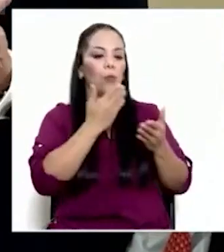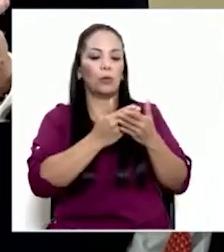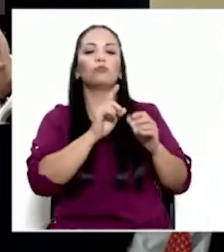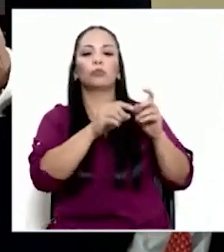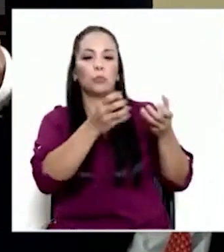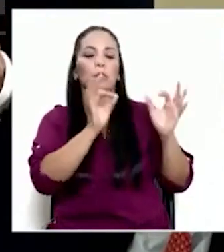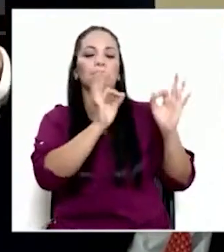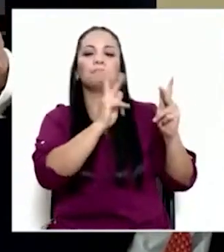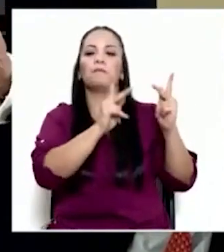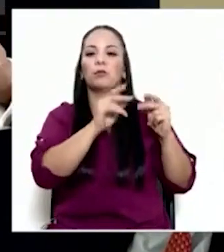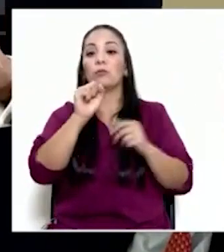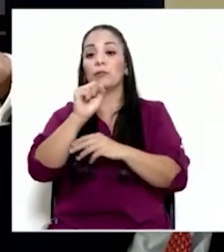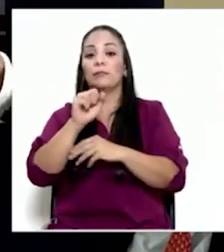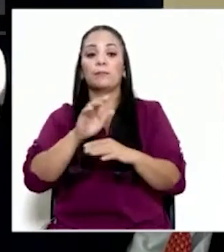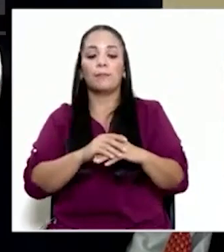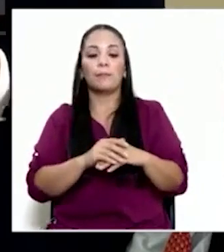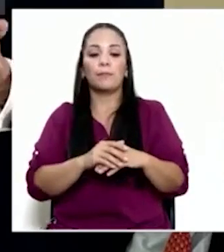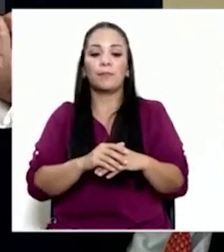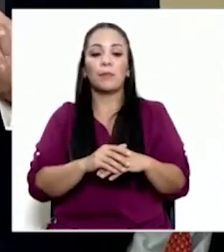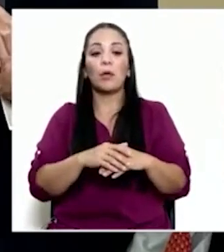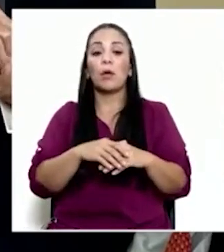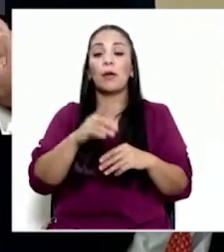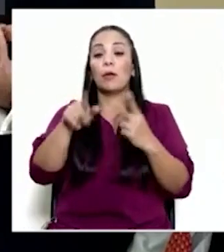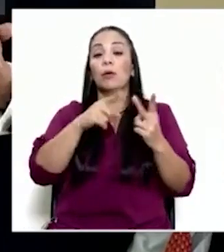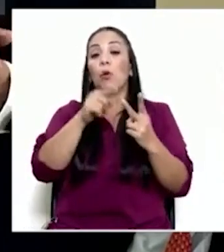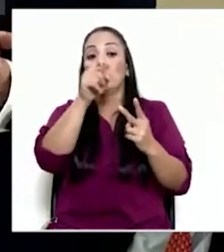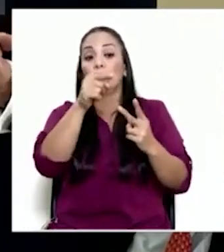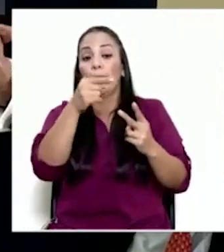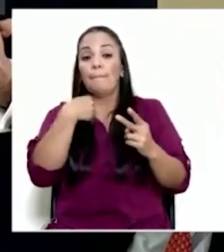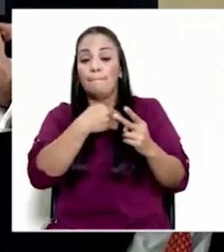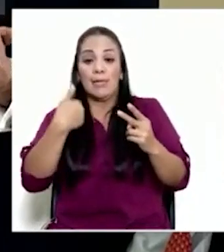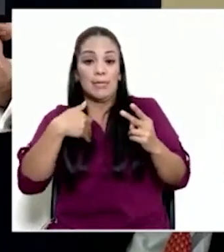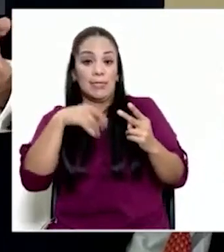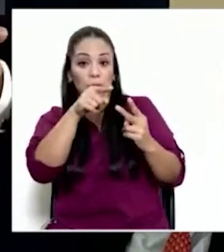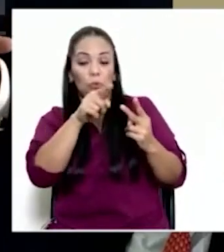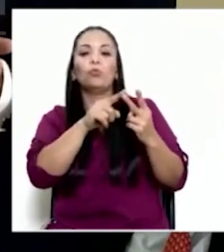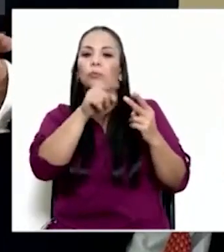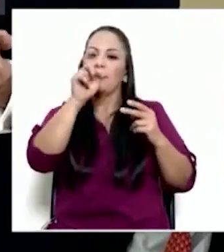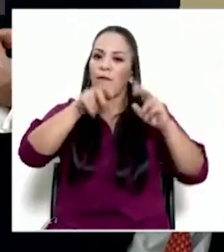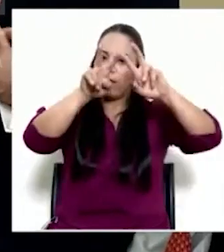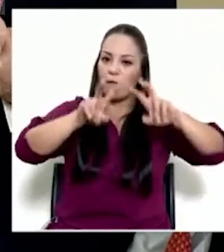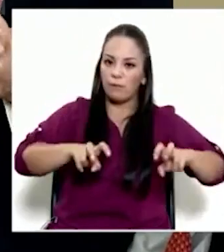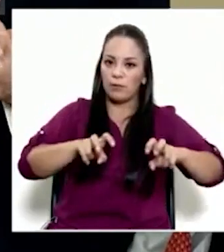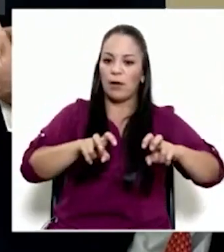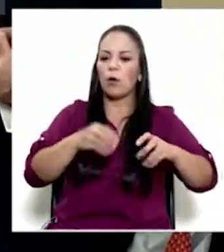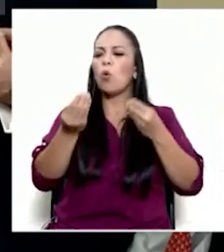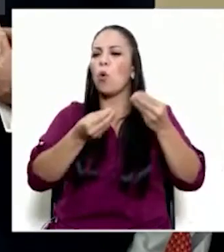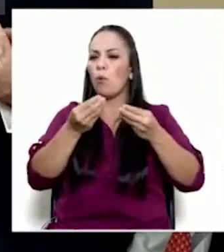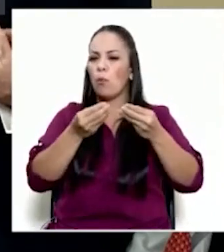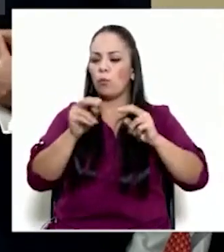perfecto. Senado, eso, y que usted, ministro, le dé una revisada a los márgenes de intermediación.